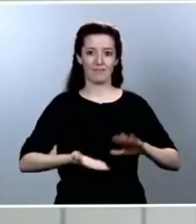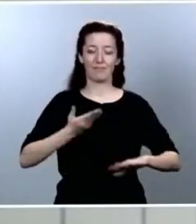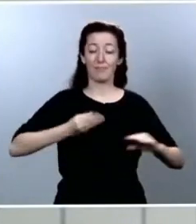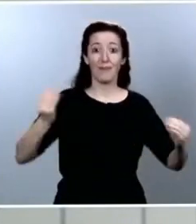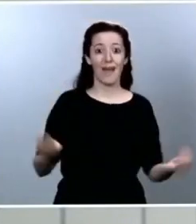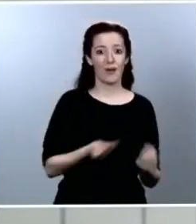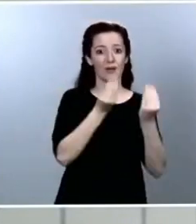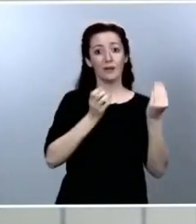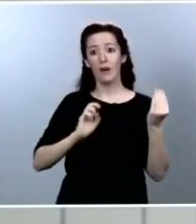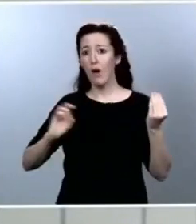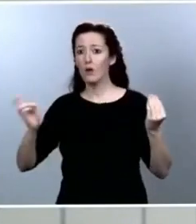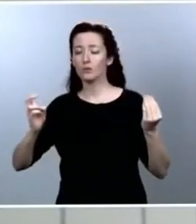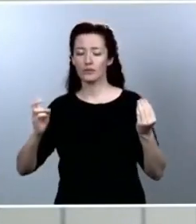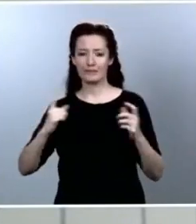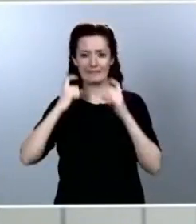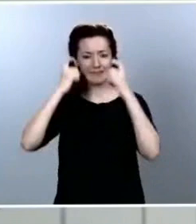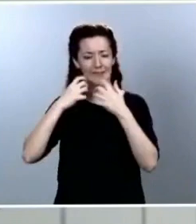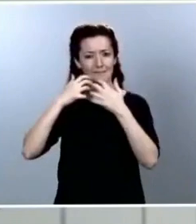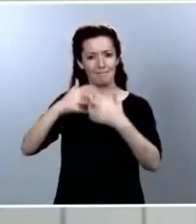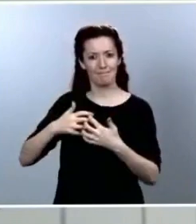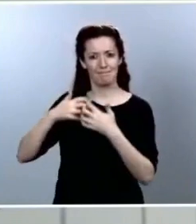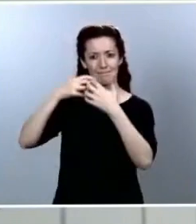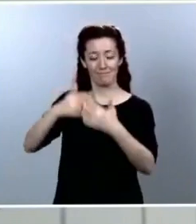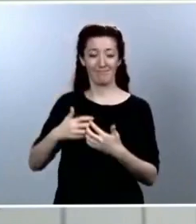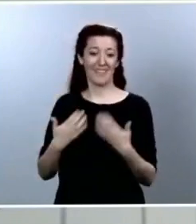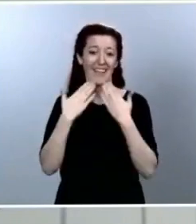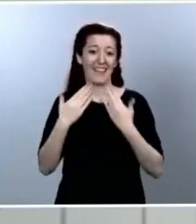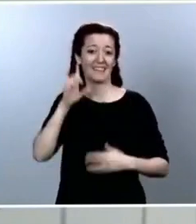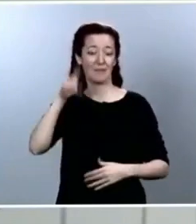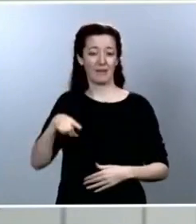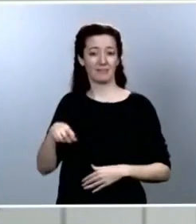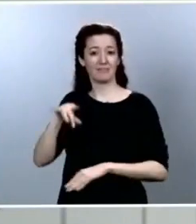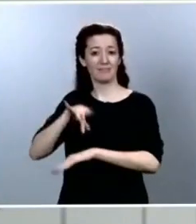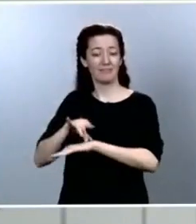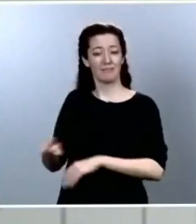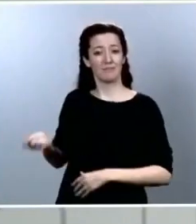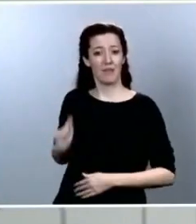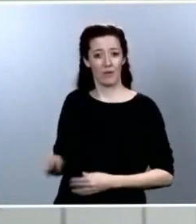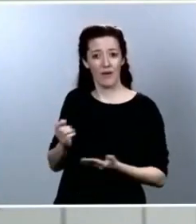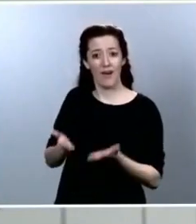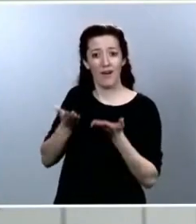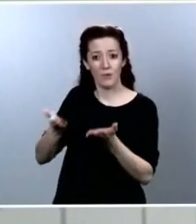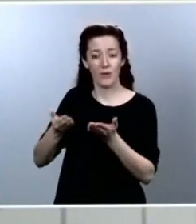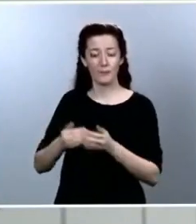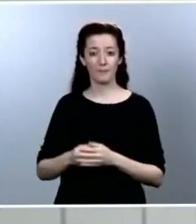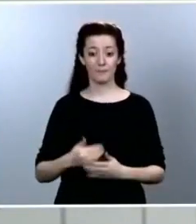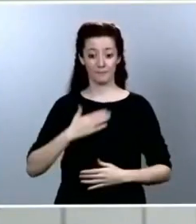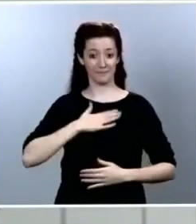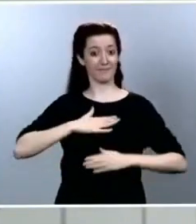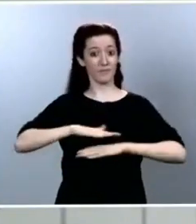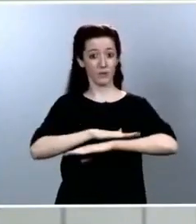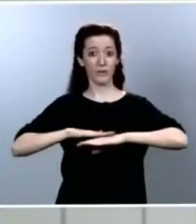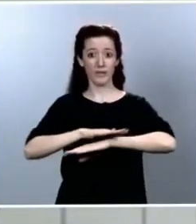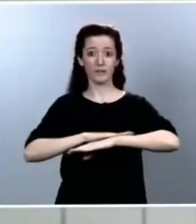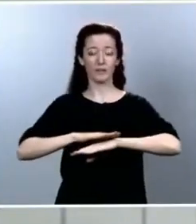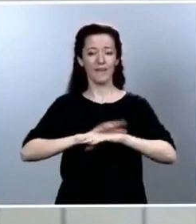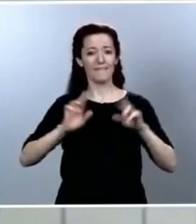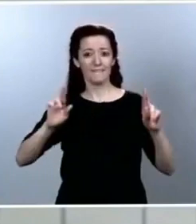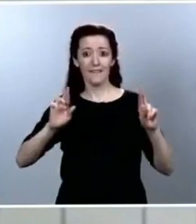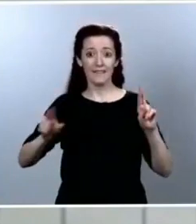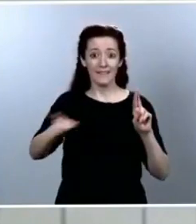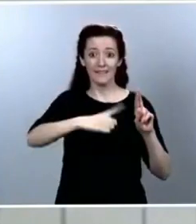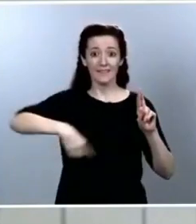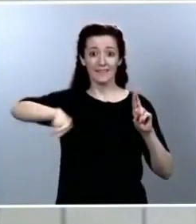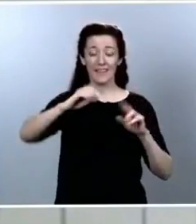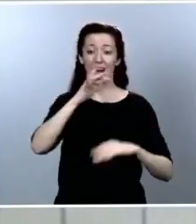10 de mayo, pero que el descenso en la cifra de muertos y contagiados permite introducir pequeños alivios. Es el caso de la medida que